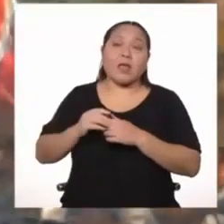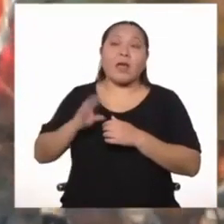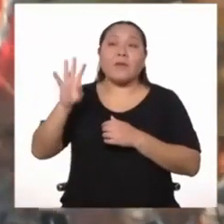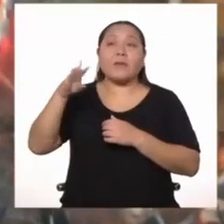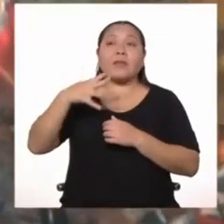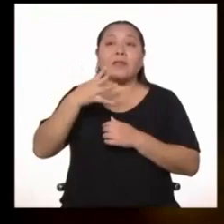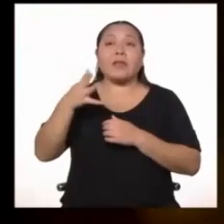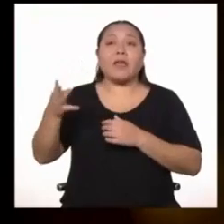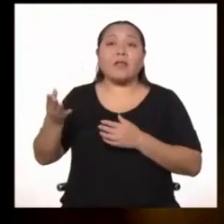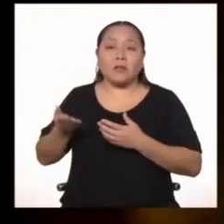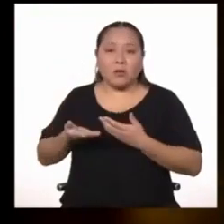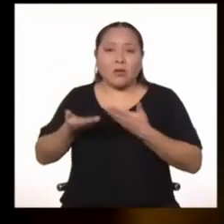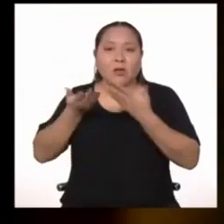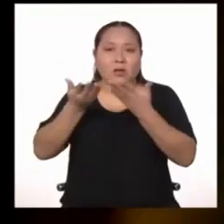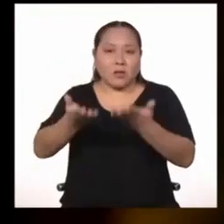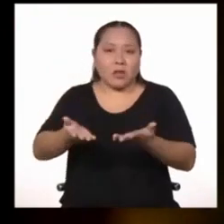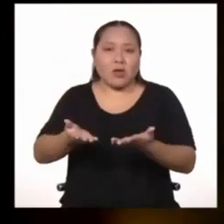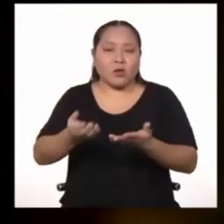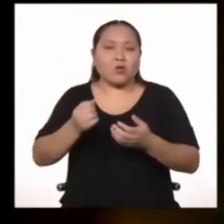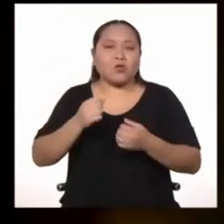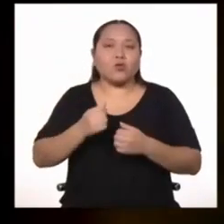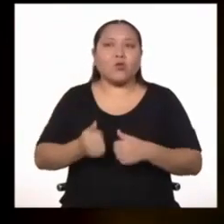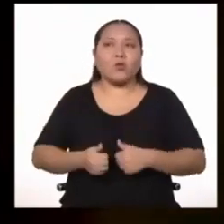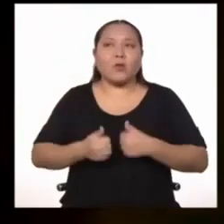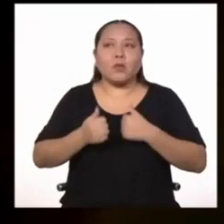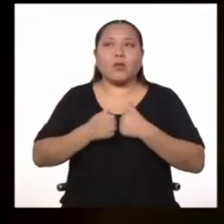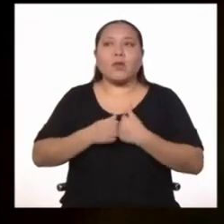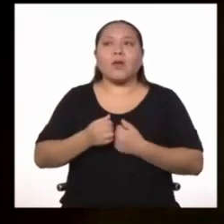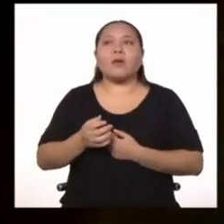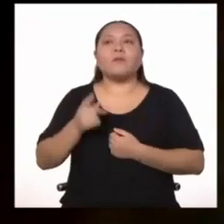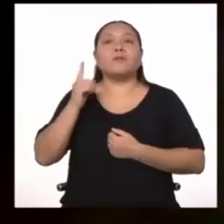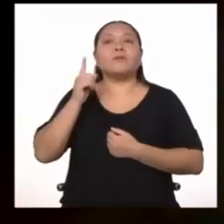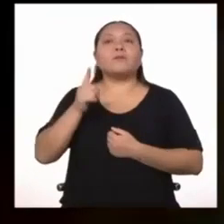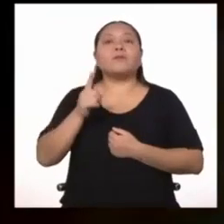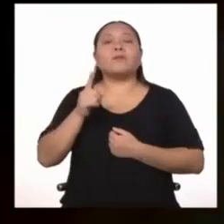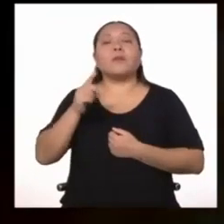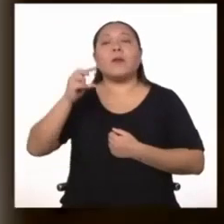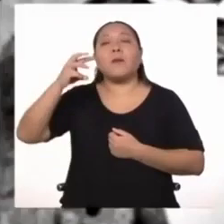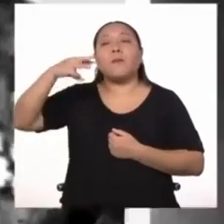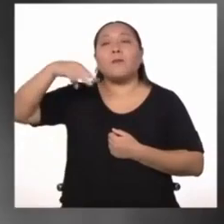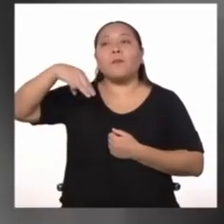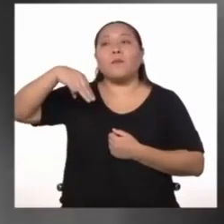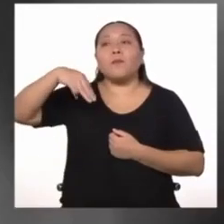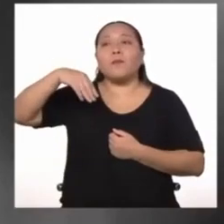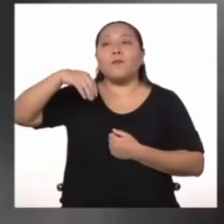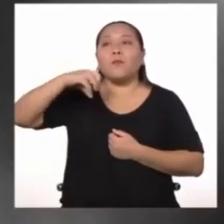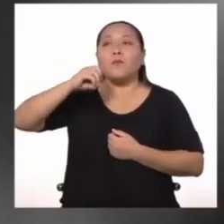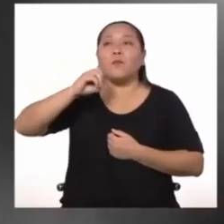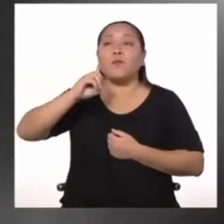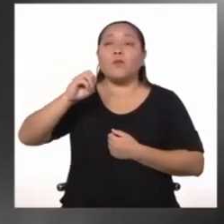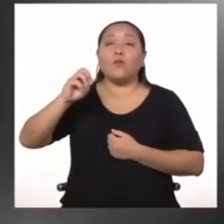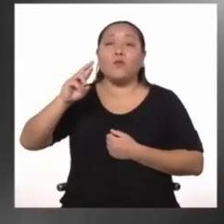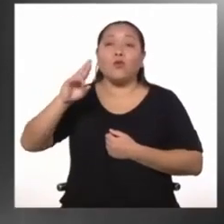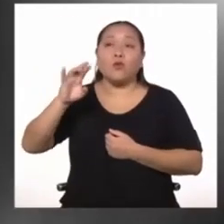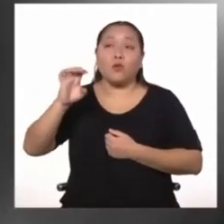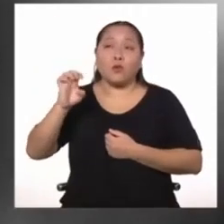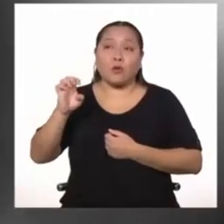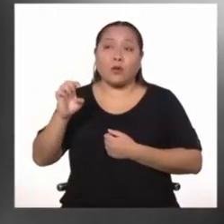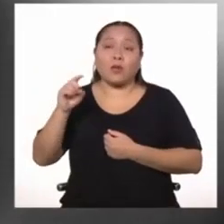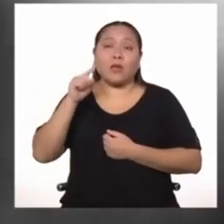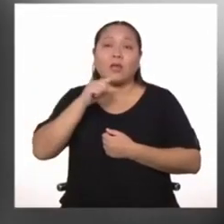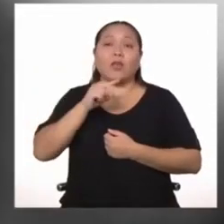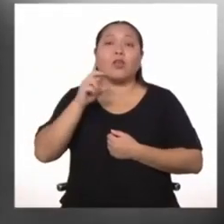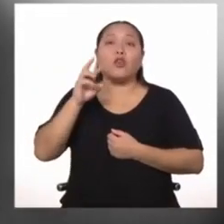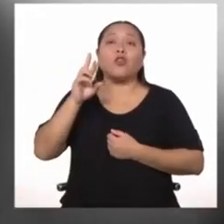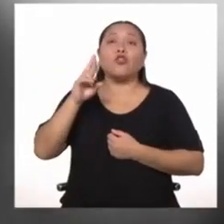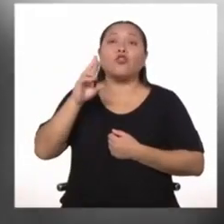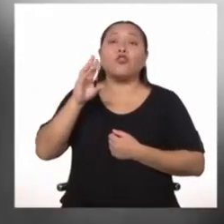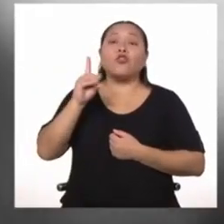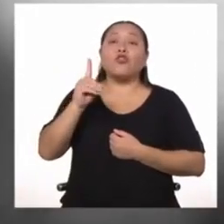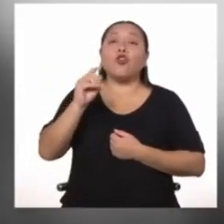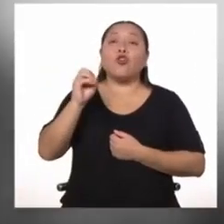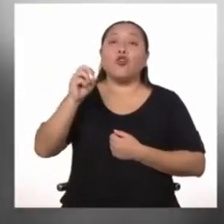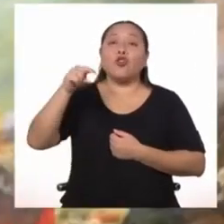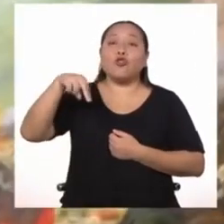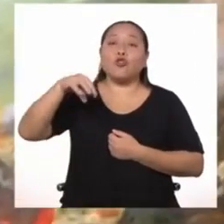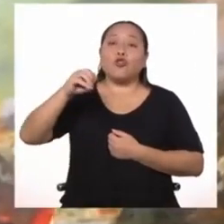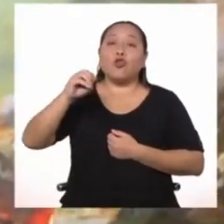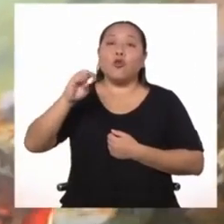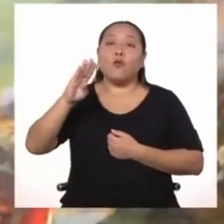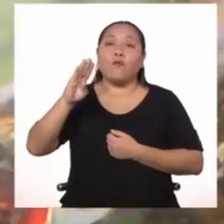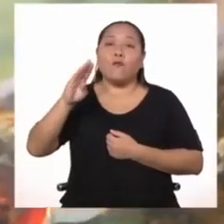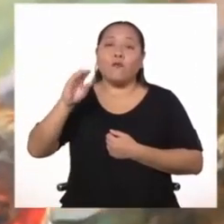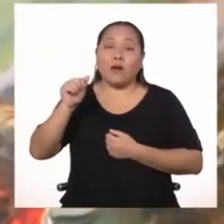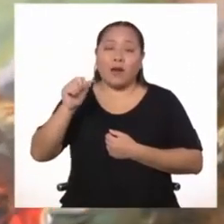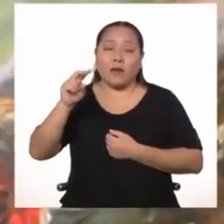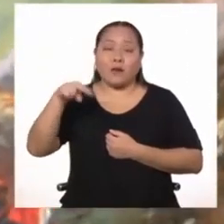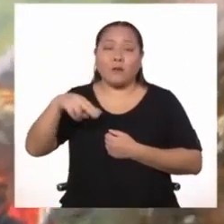caso del almirante Guillermo Moore y el teniente coronel Ricardo O'Donovan, que murieron en la batalla de